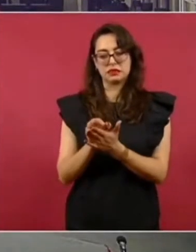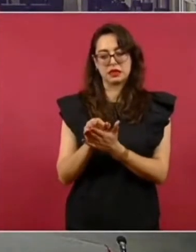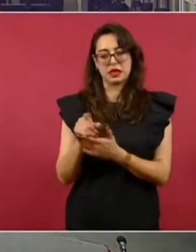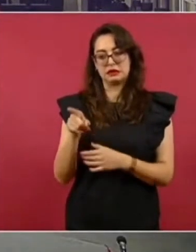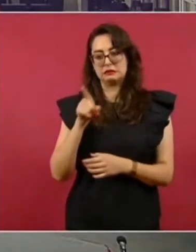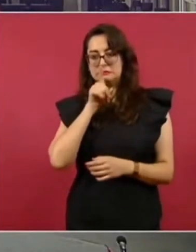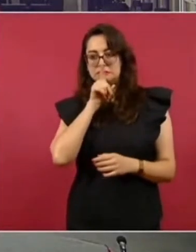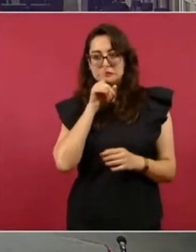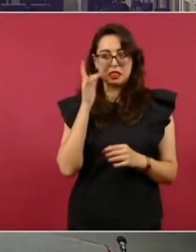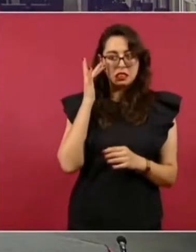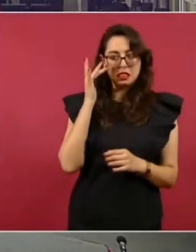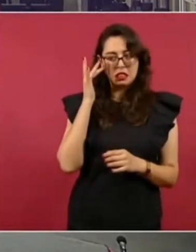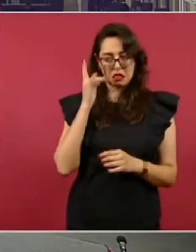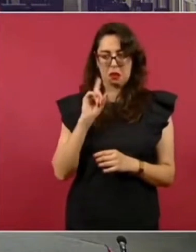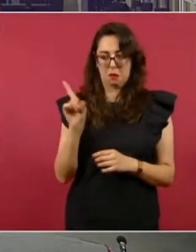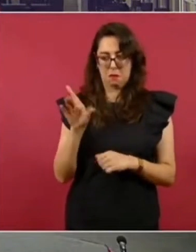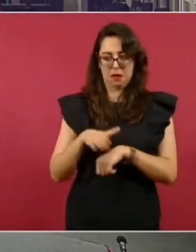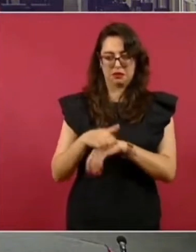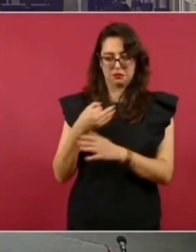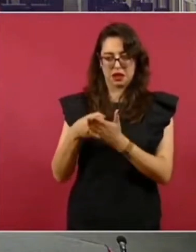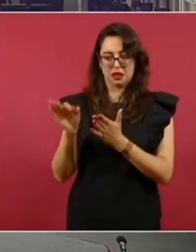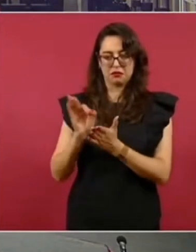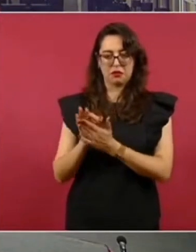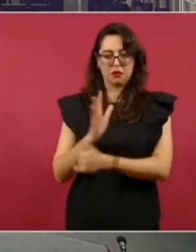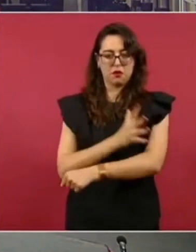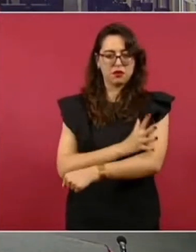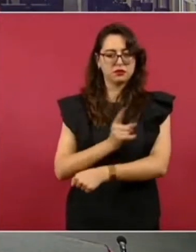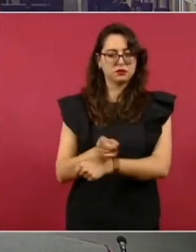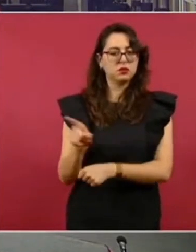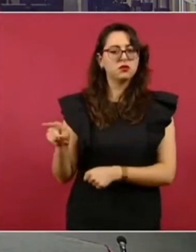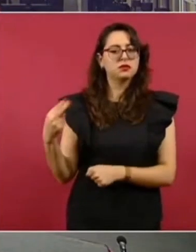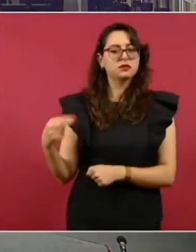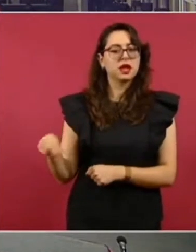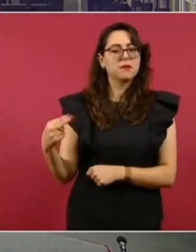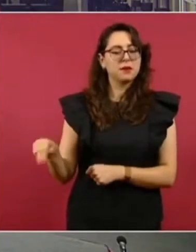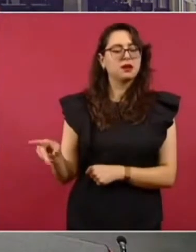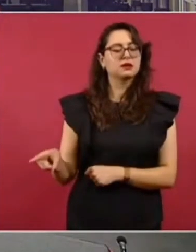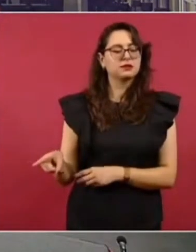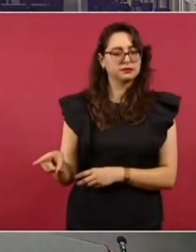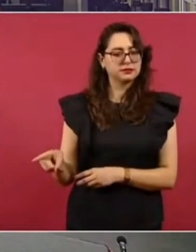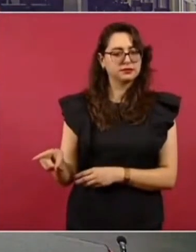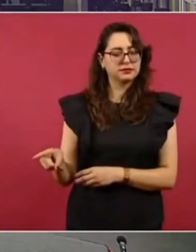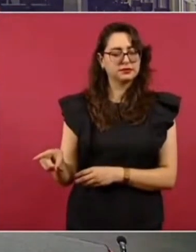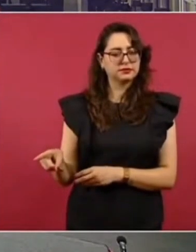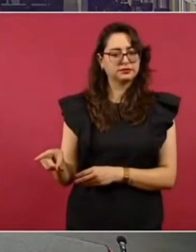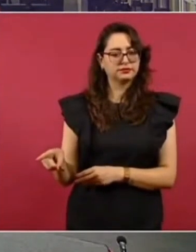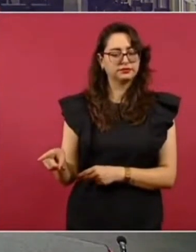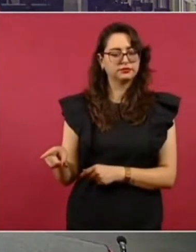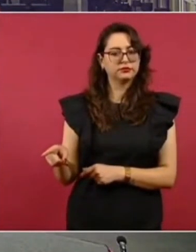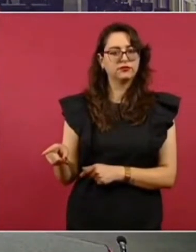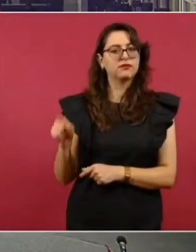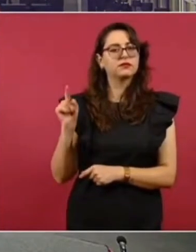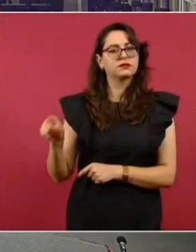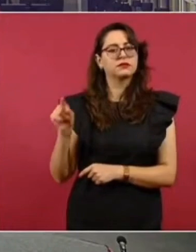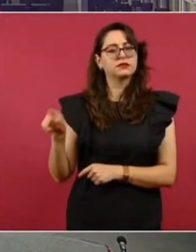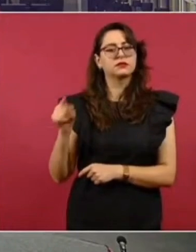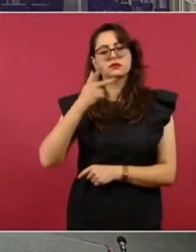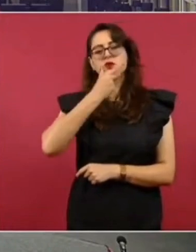fue de la asociación